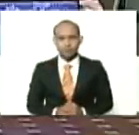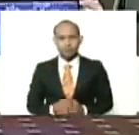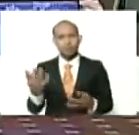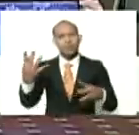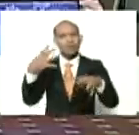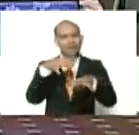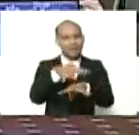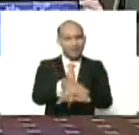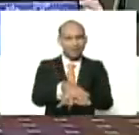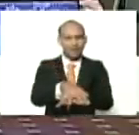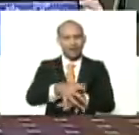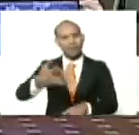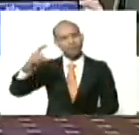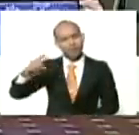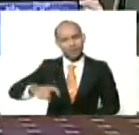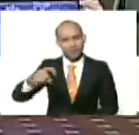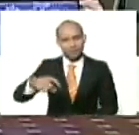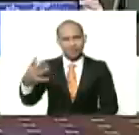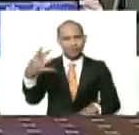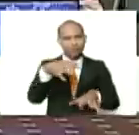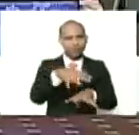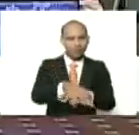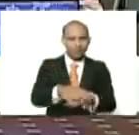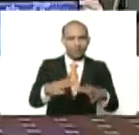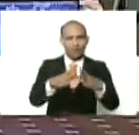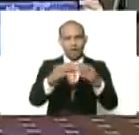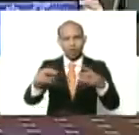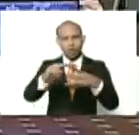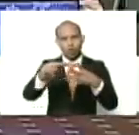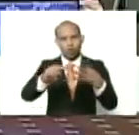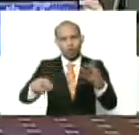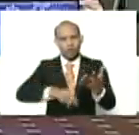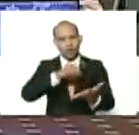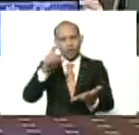integralmente, necesariamente, a todo nivel,